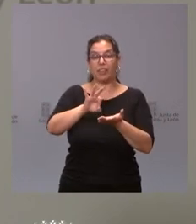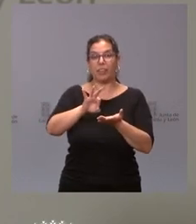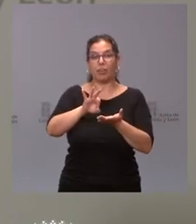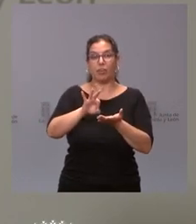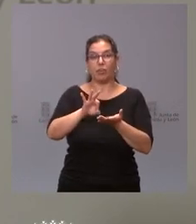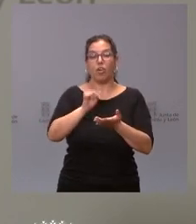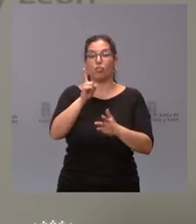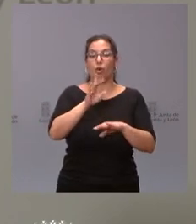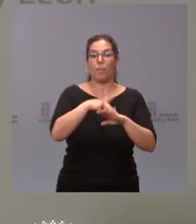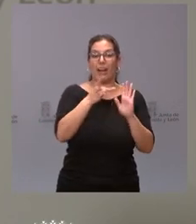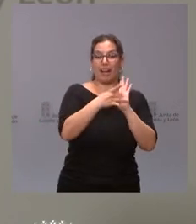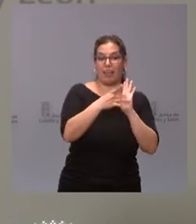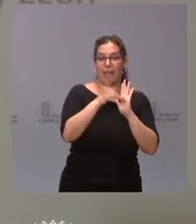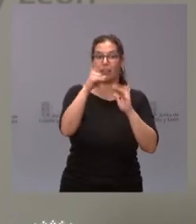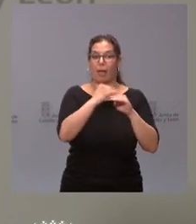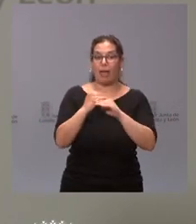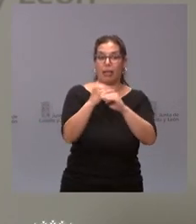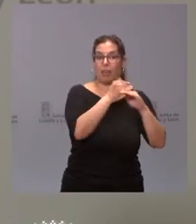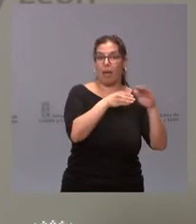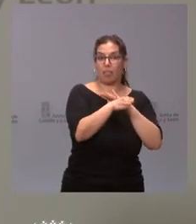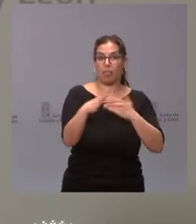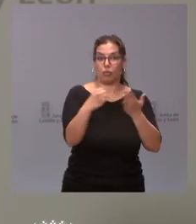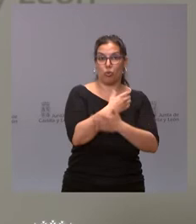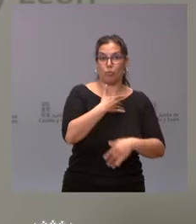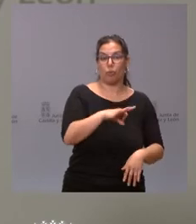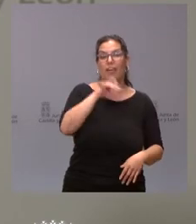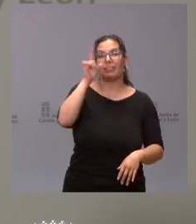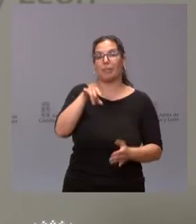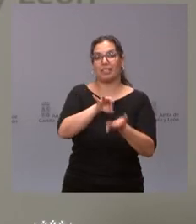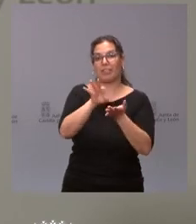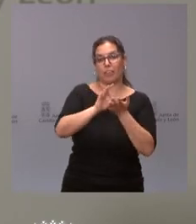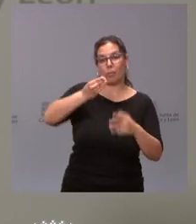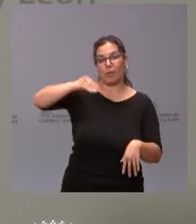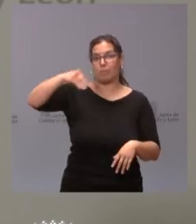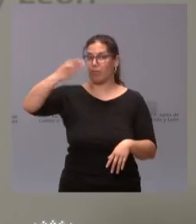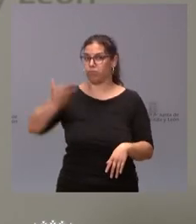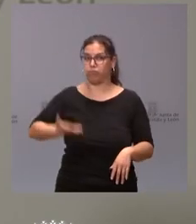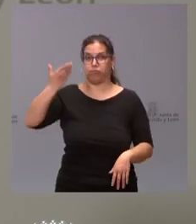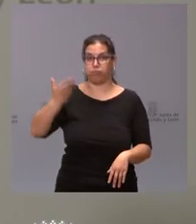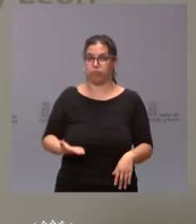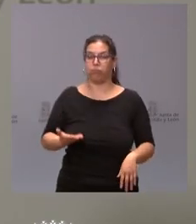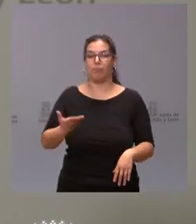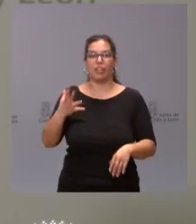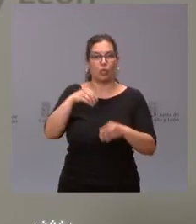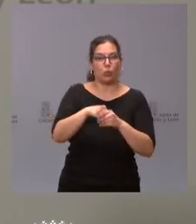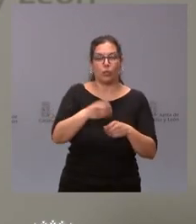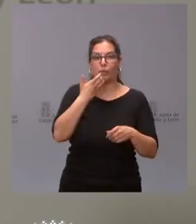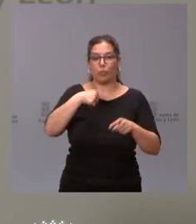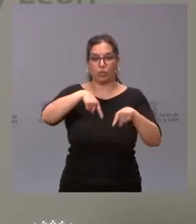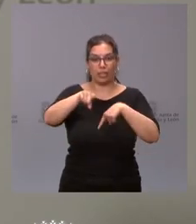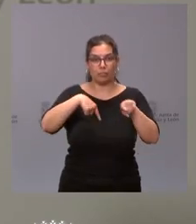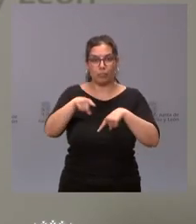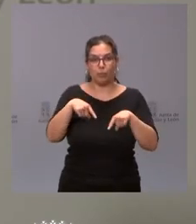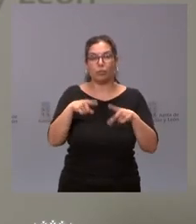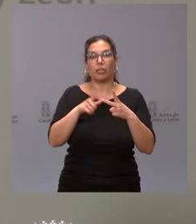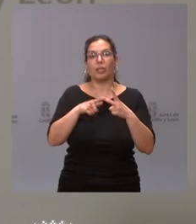en términos de calidad y equidad, sino también con todos los servicios complementarios que son imprescindibles, que incluyen el transporte sanitario